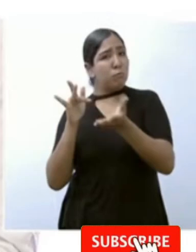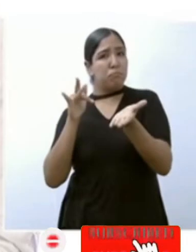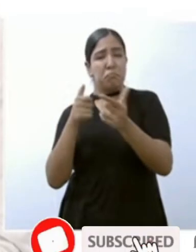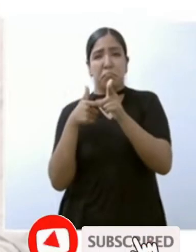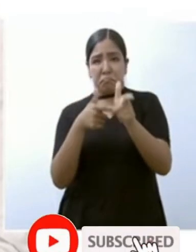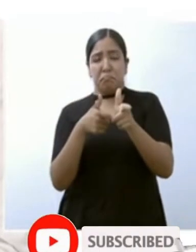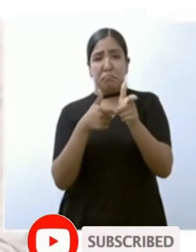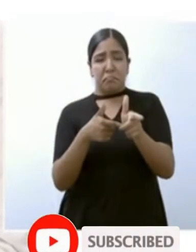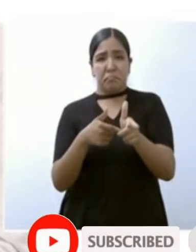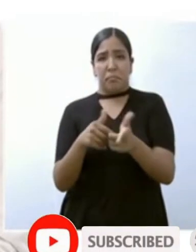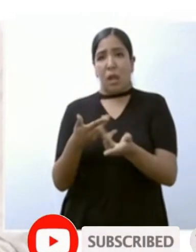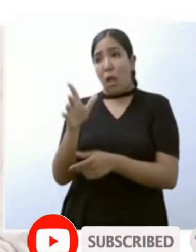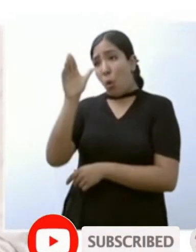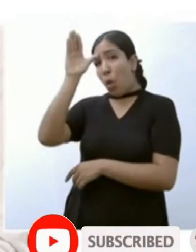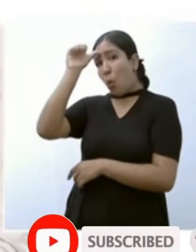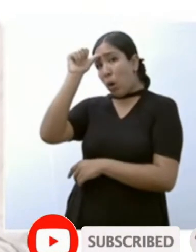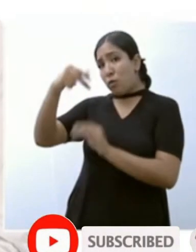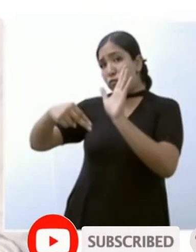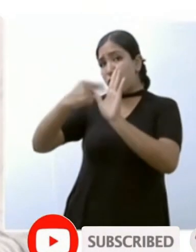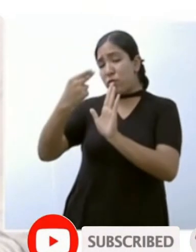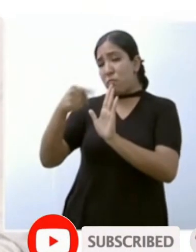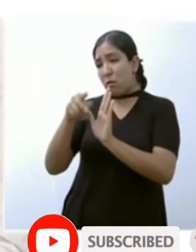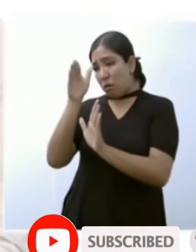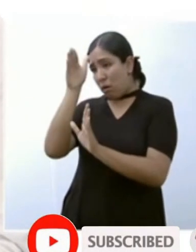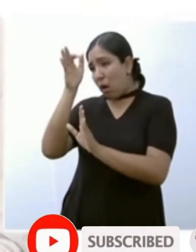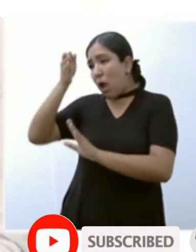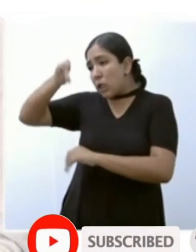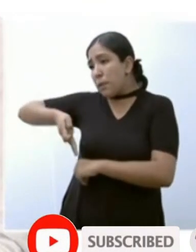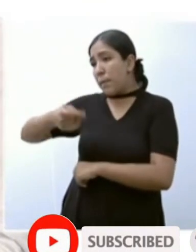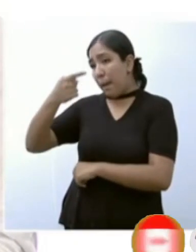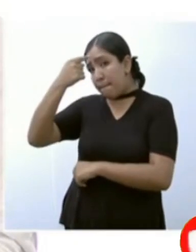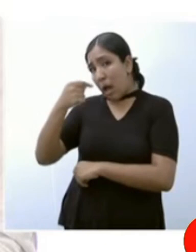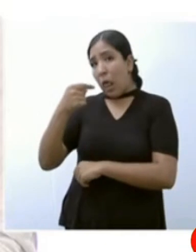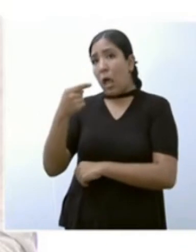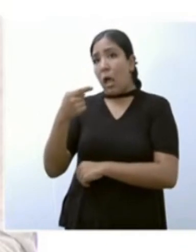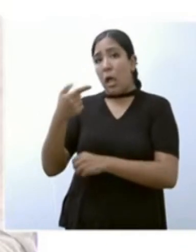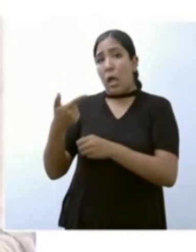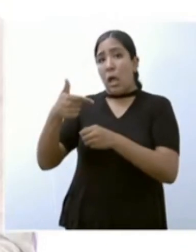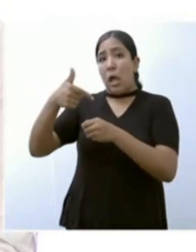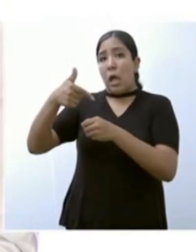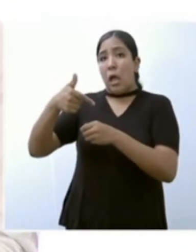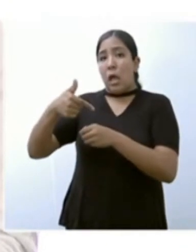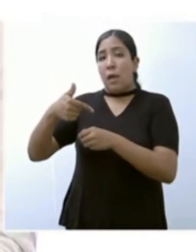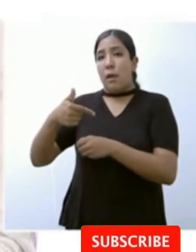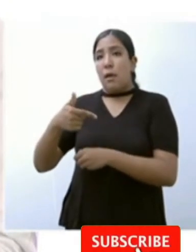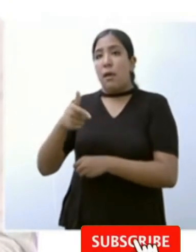un acuerdo para extraer gas aquí